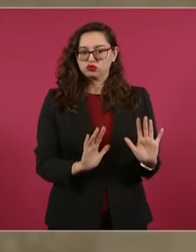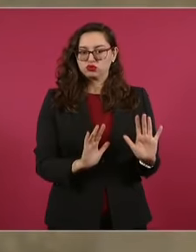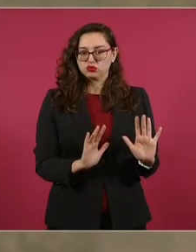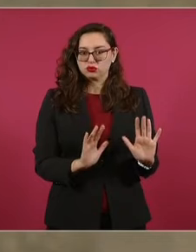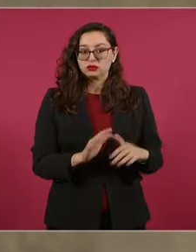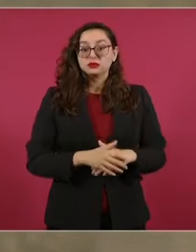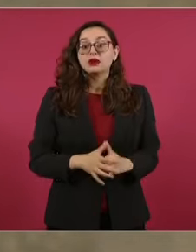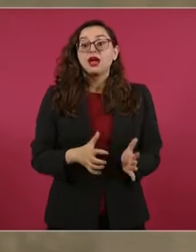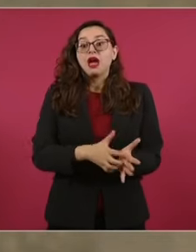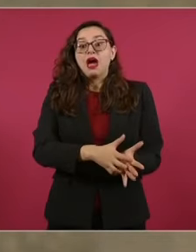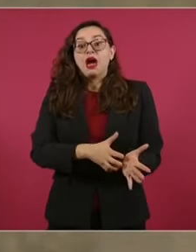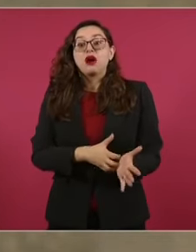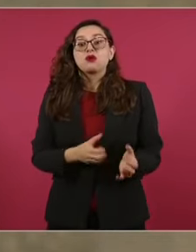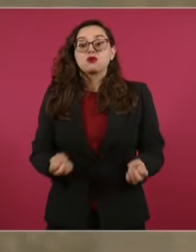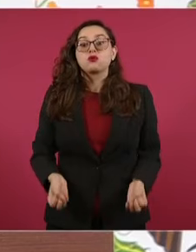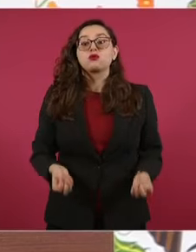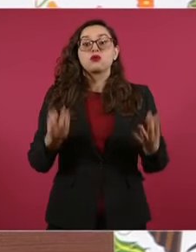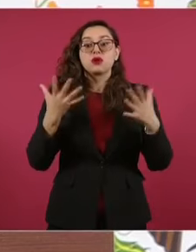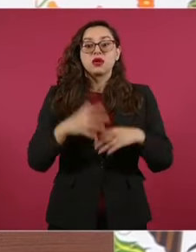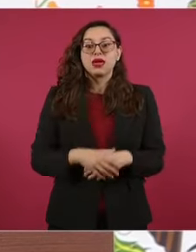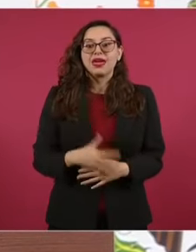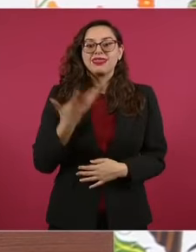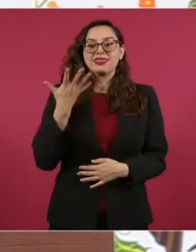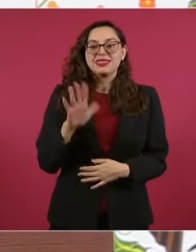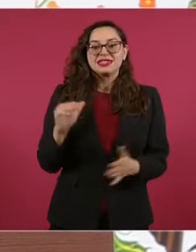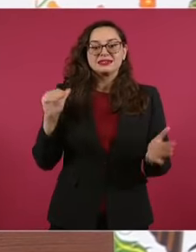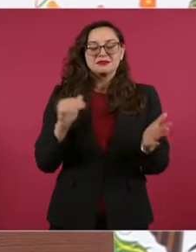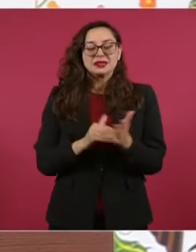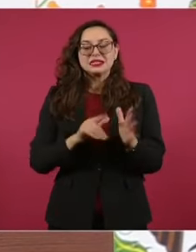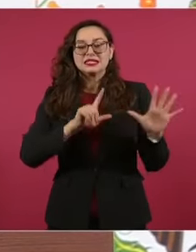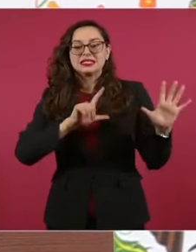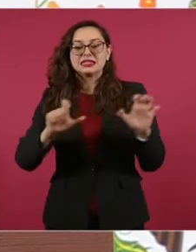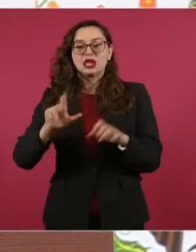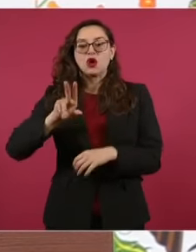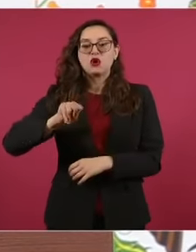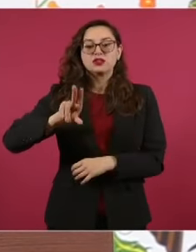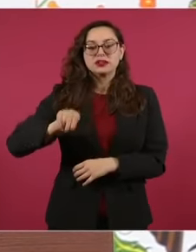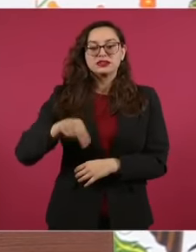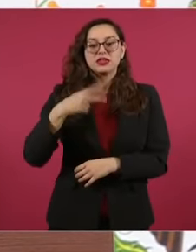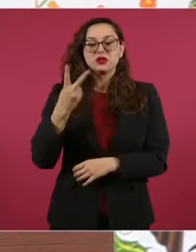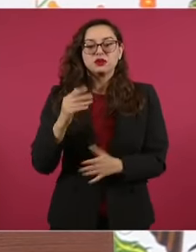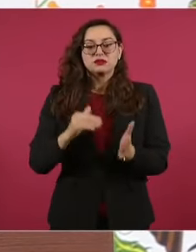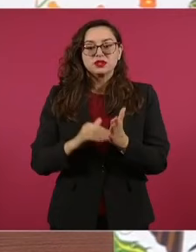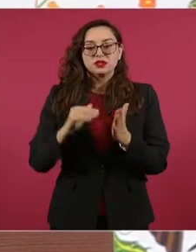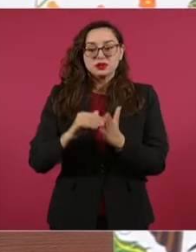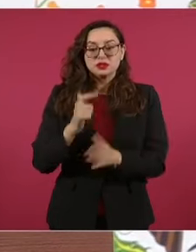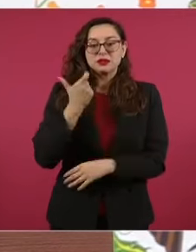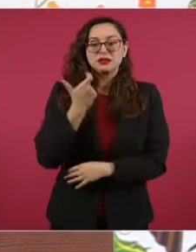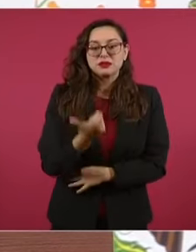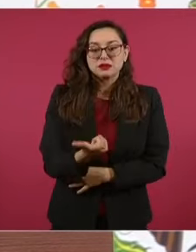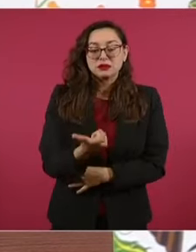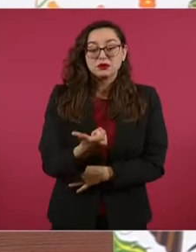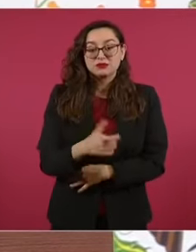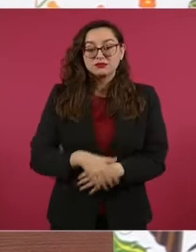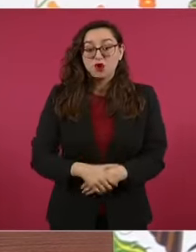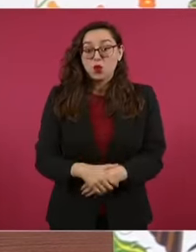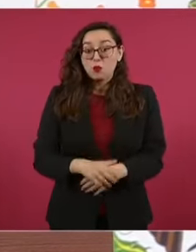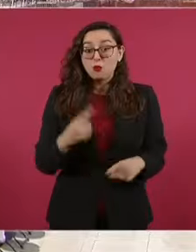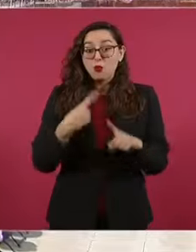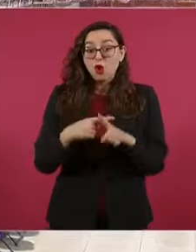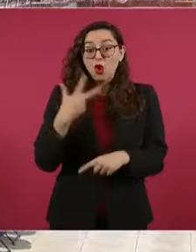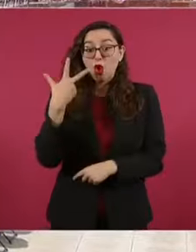¿Saben cuánto ahorramos? 10 mil 782 millones de pesos, sólo en ocho reclusorios.